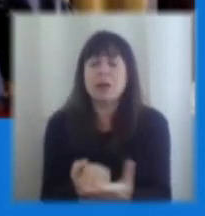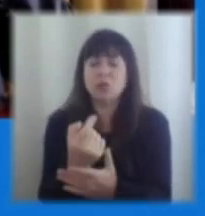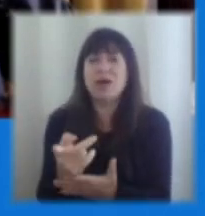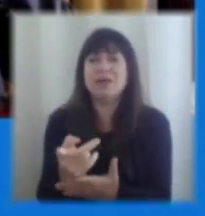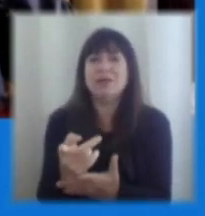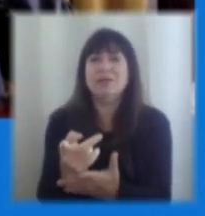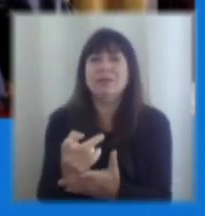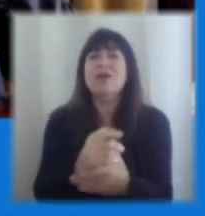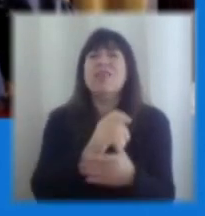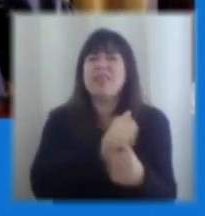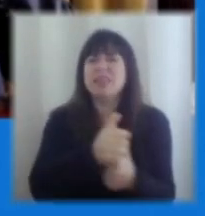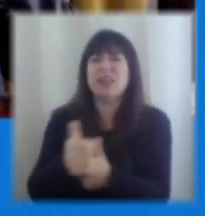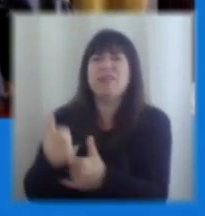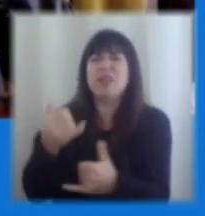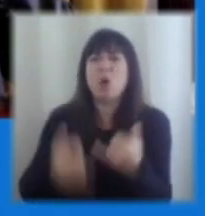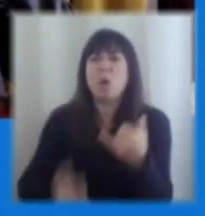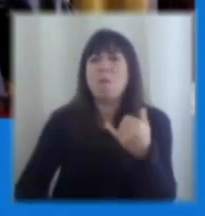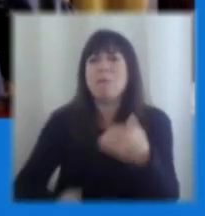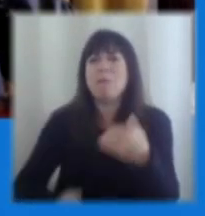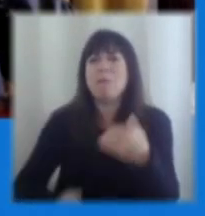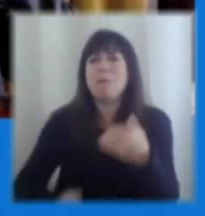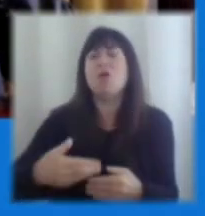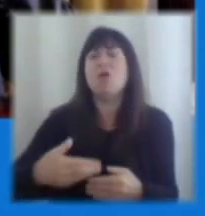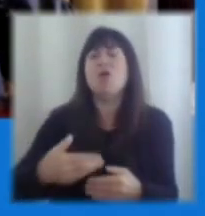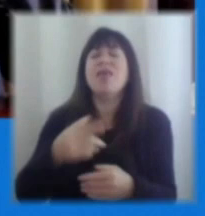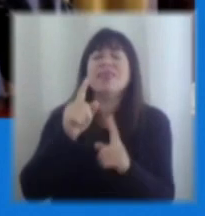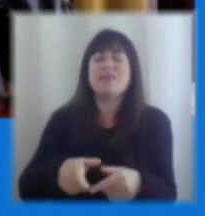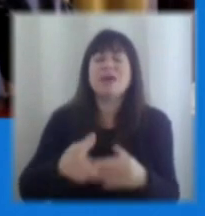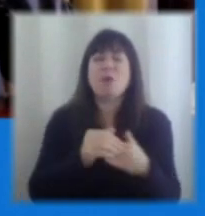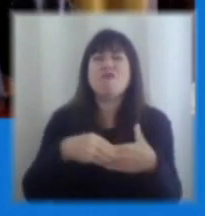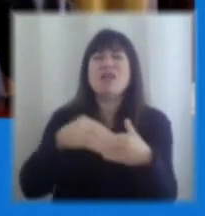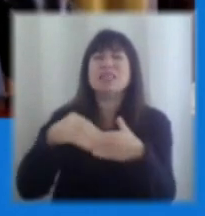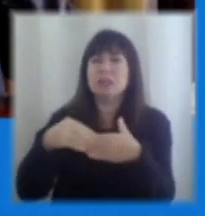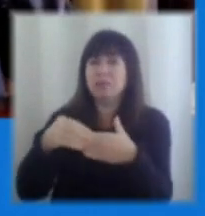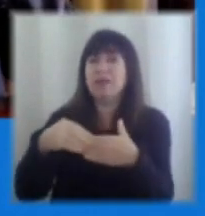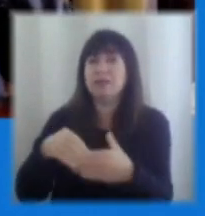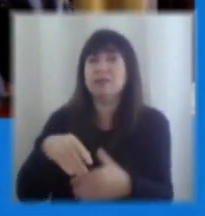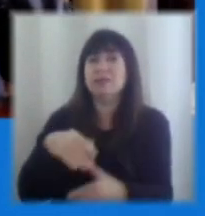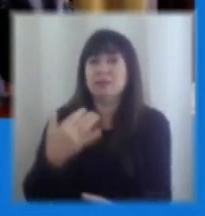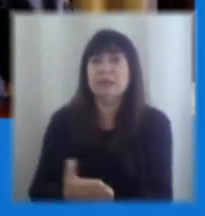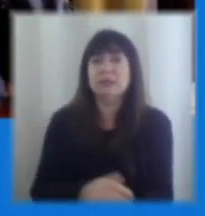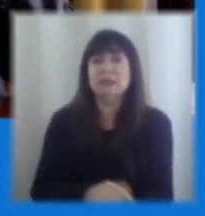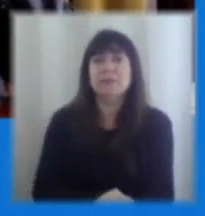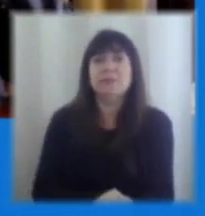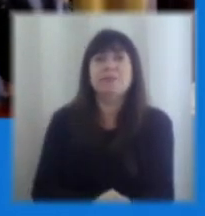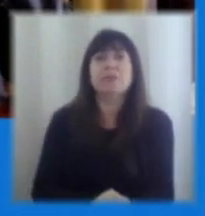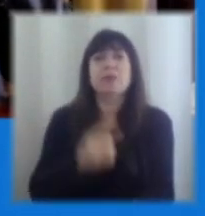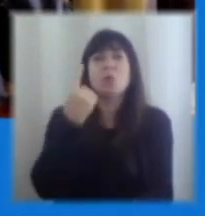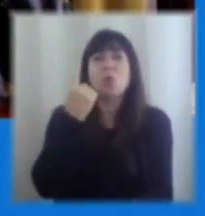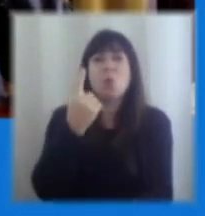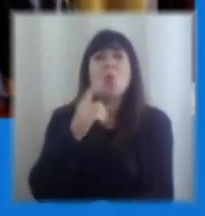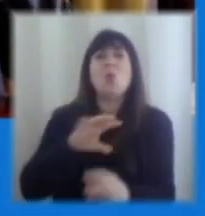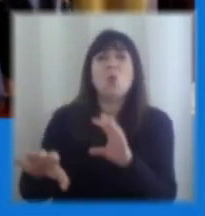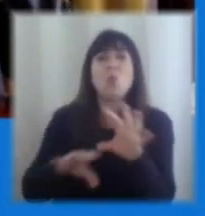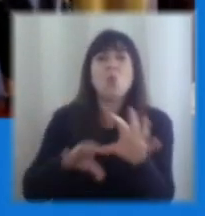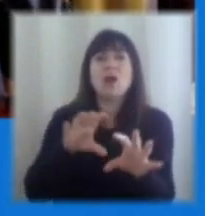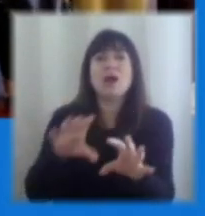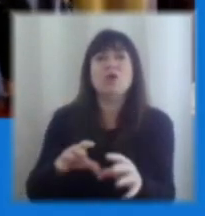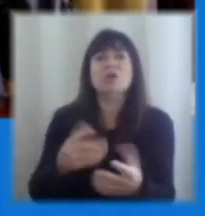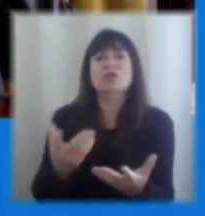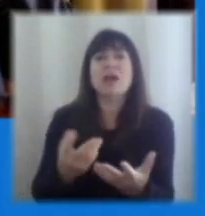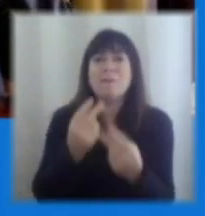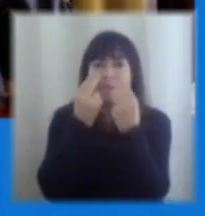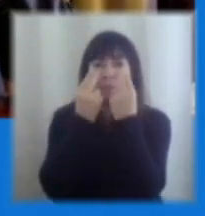desafíos de largo plazo y ahí hay que ser flexible, pragmático, heterodoxo. Entonces, hay una cosa que se ha visibilizado con